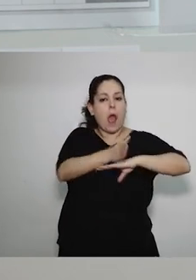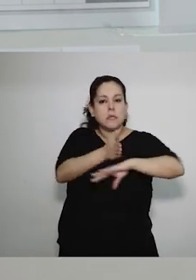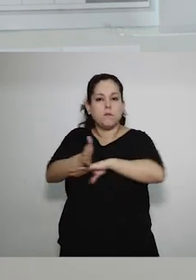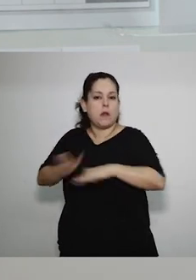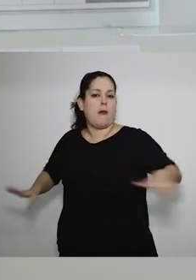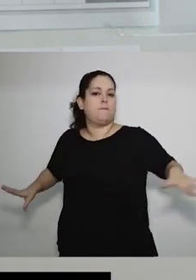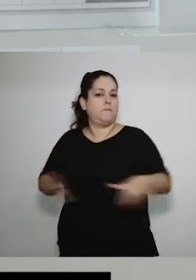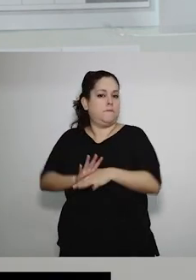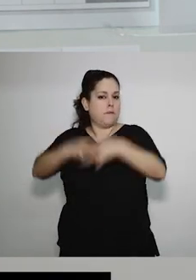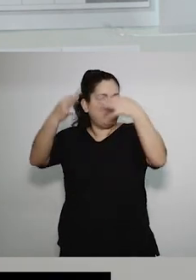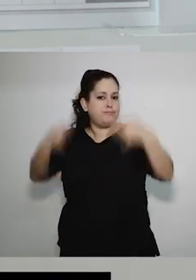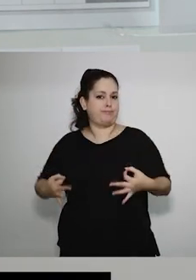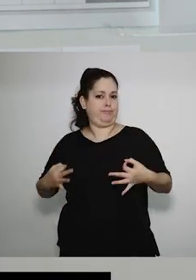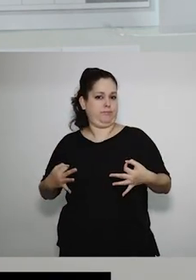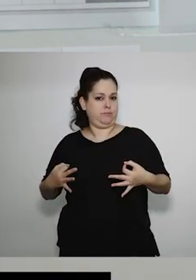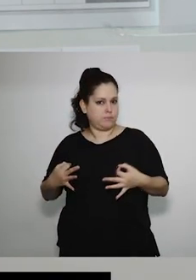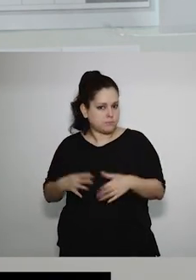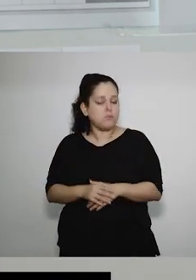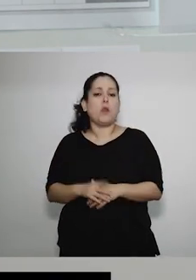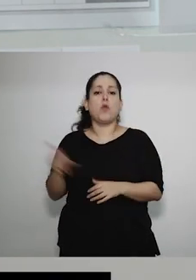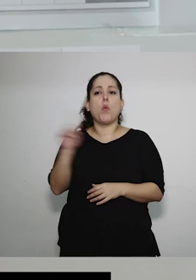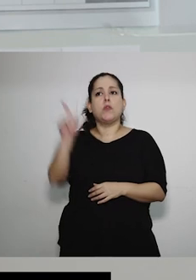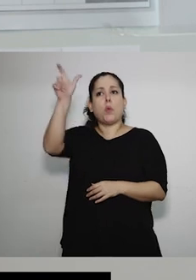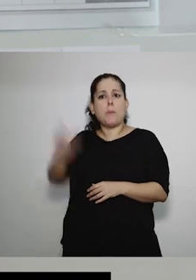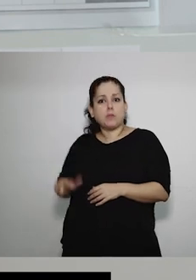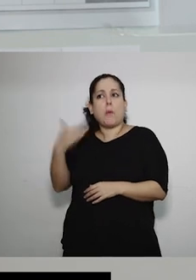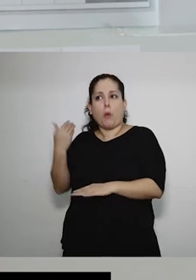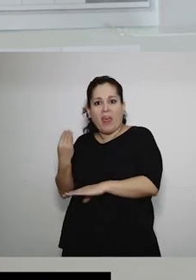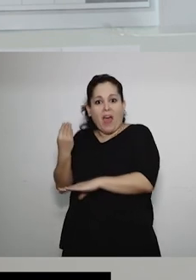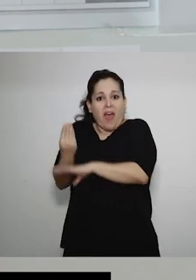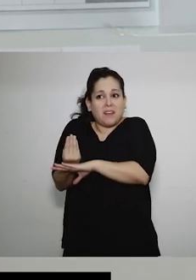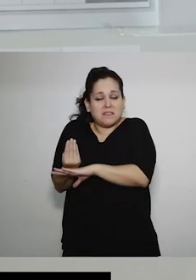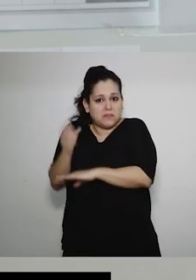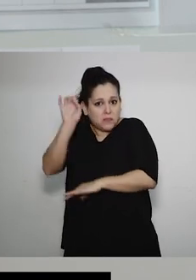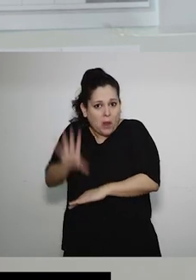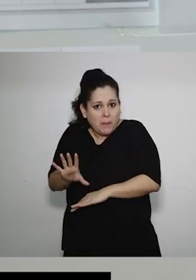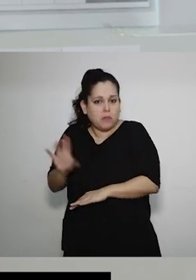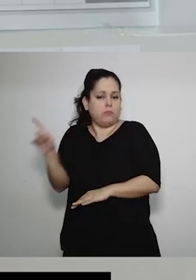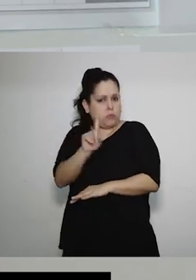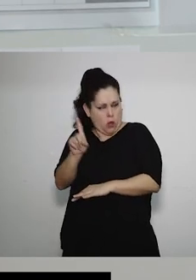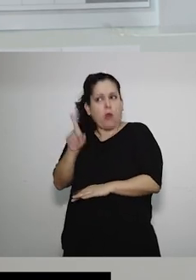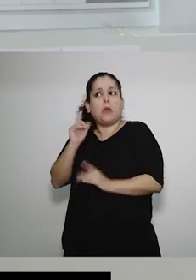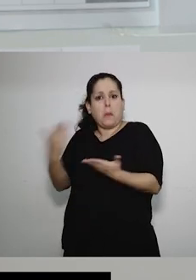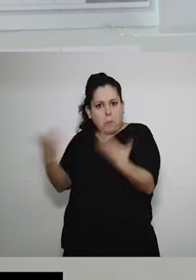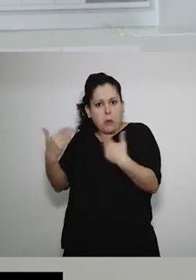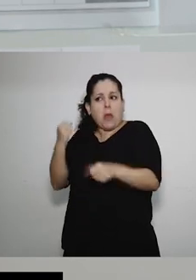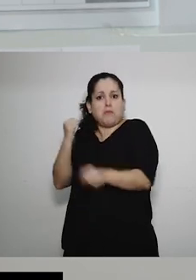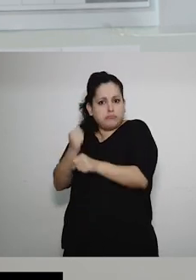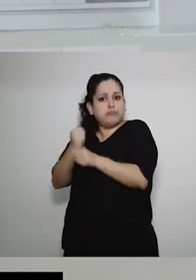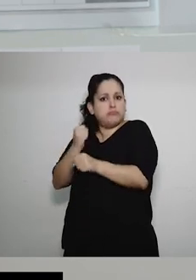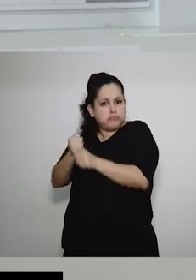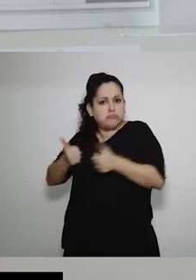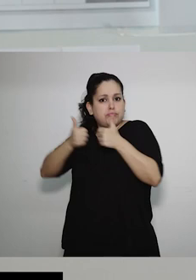cadena de accesibilidad que necesitamos lograr, que no tiene que ver con que solamente una persona pueda acceder, sino que pueda desempeñarse. para